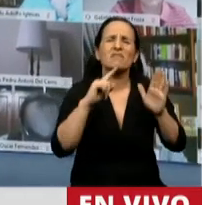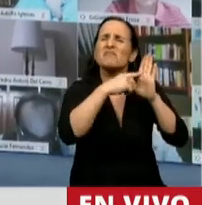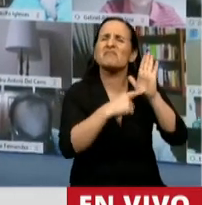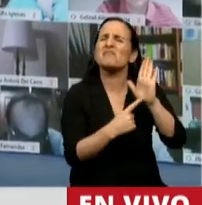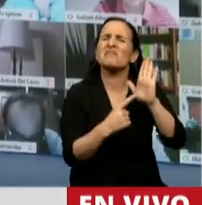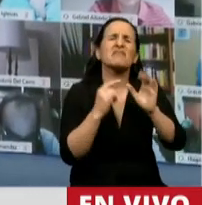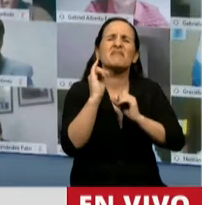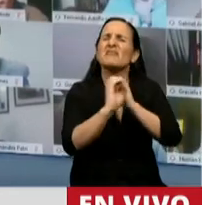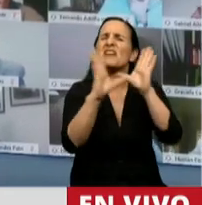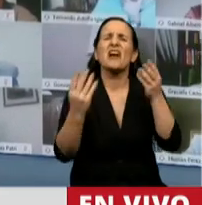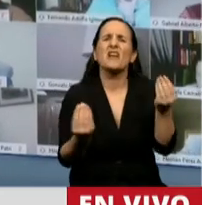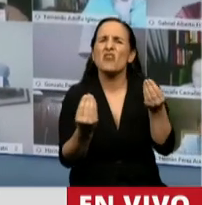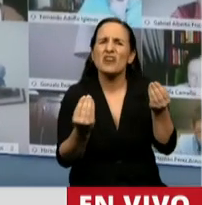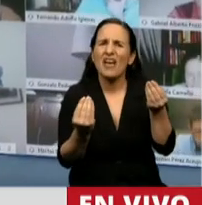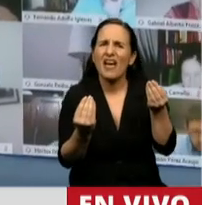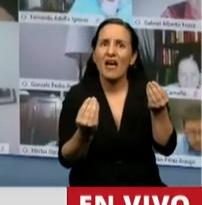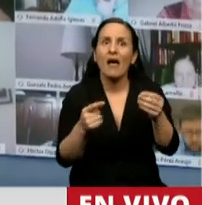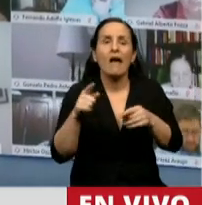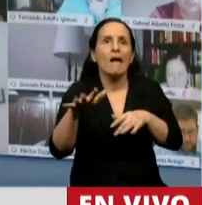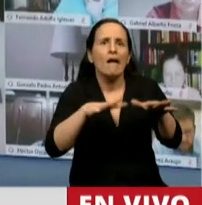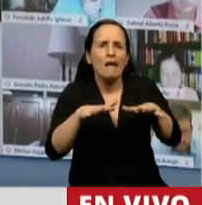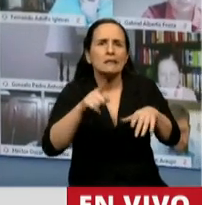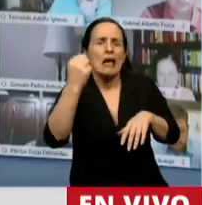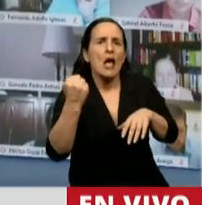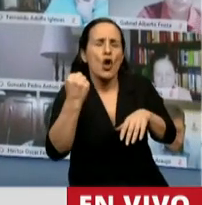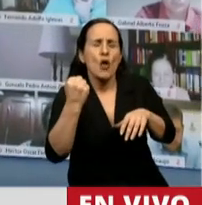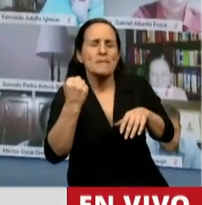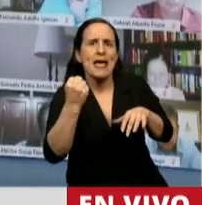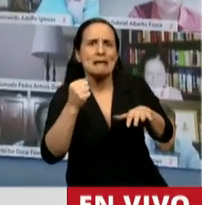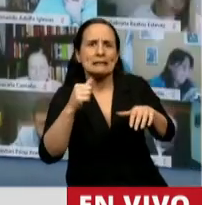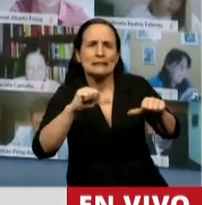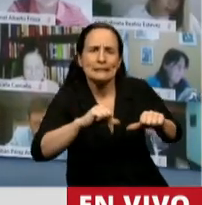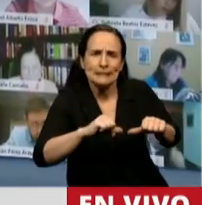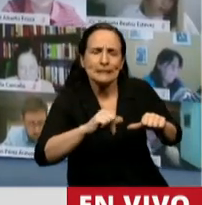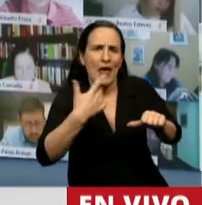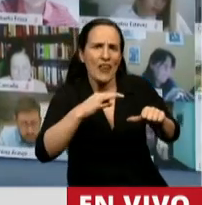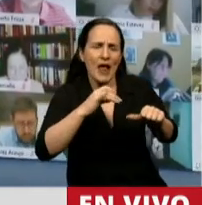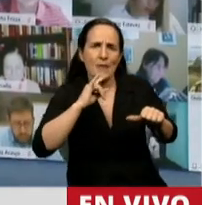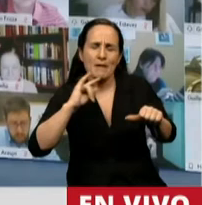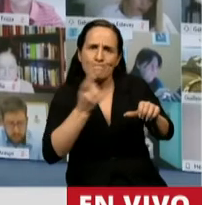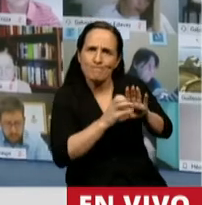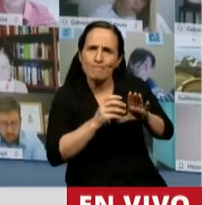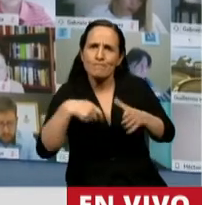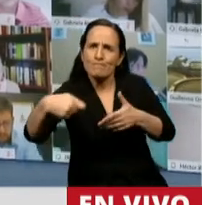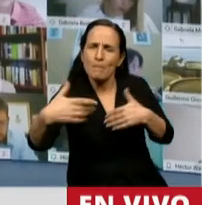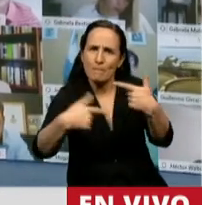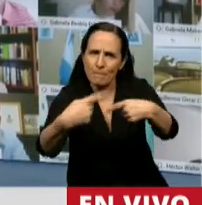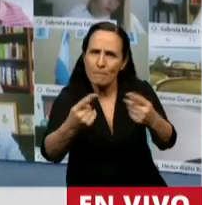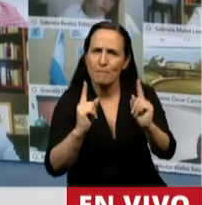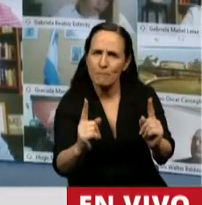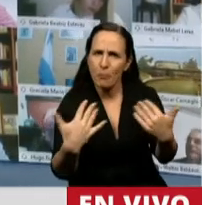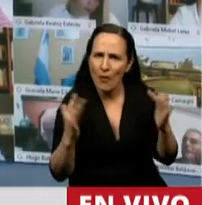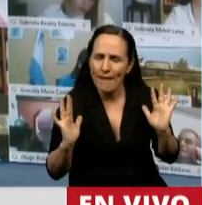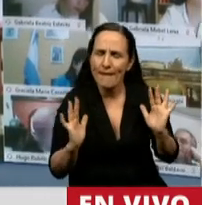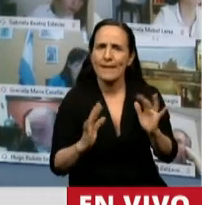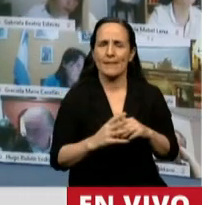ante la evolución negativa de las variables económicas. Habla de constituirse un fondo de reserva con un fin